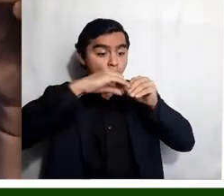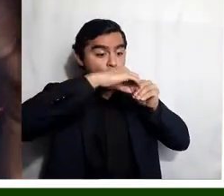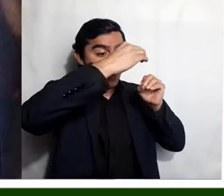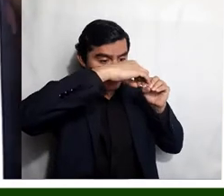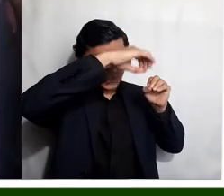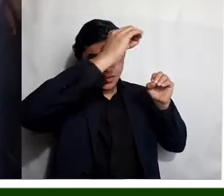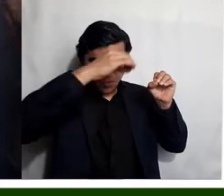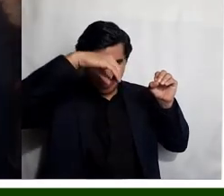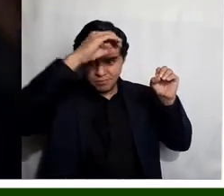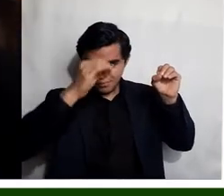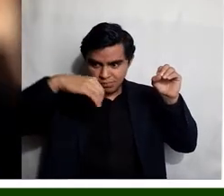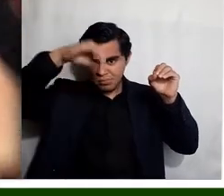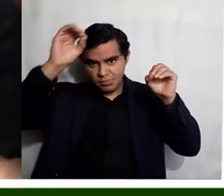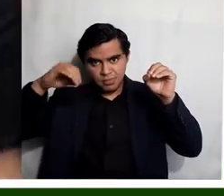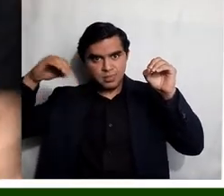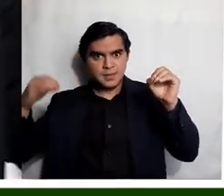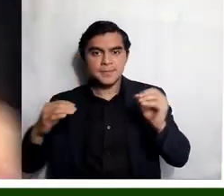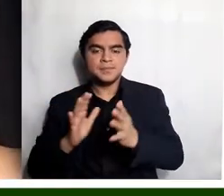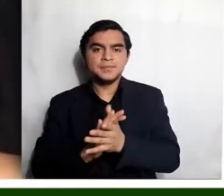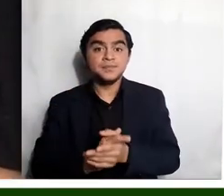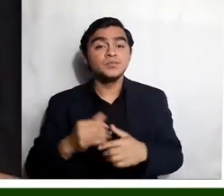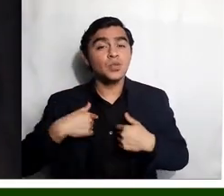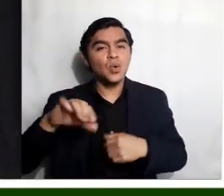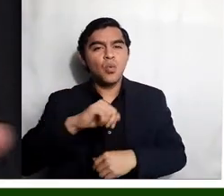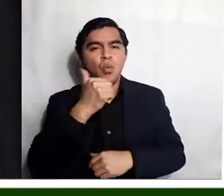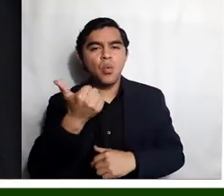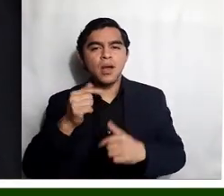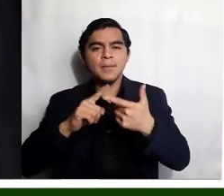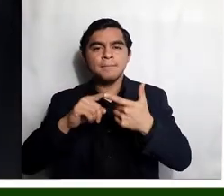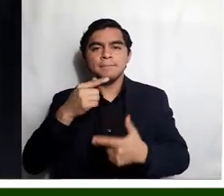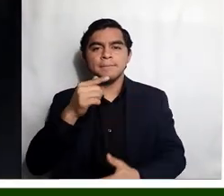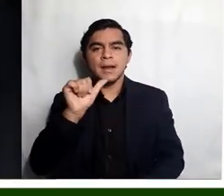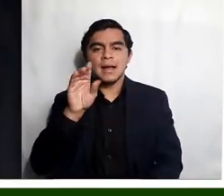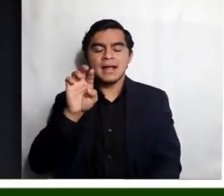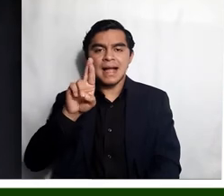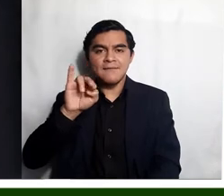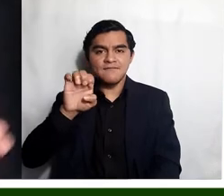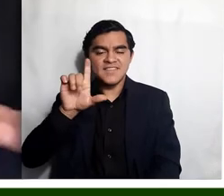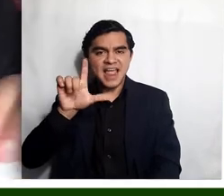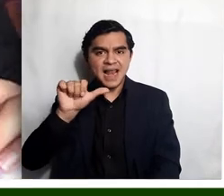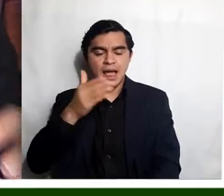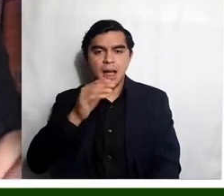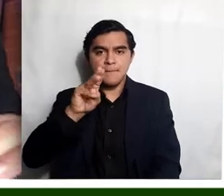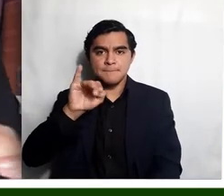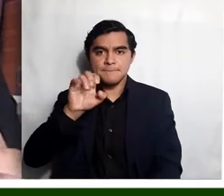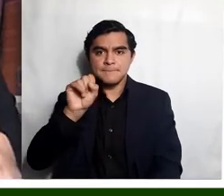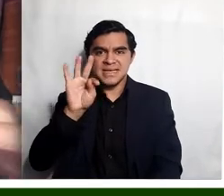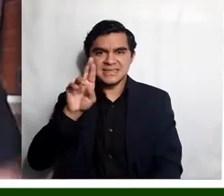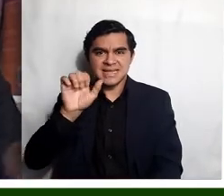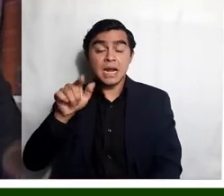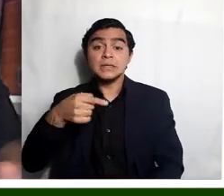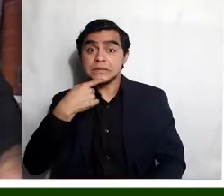Fuertes, Doña Pito Piturra. Tengo otro acá de Labriela Mistral que se llama Todo es